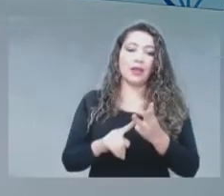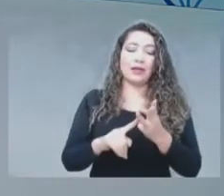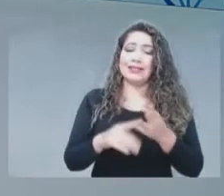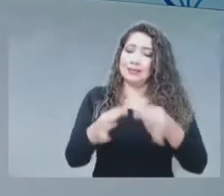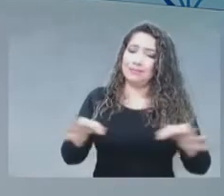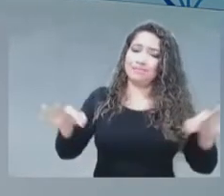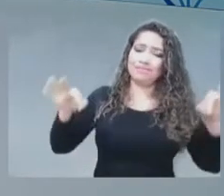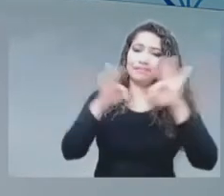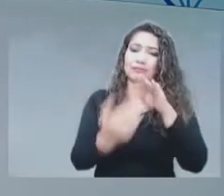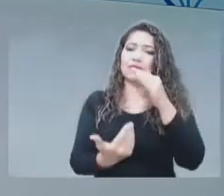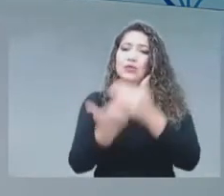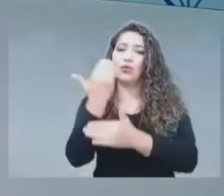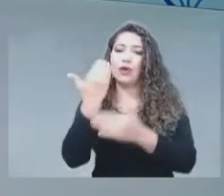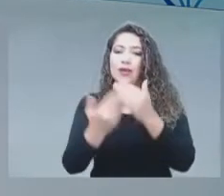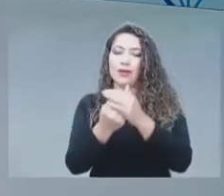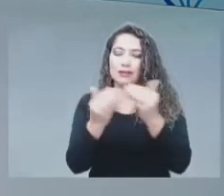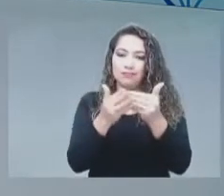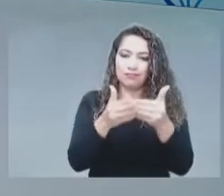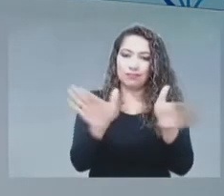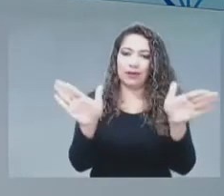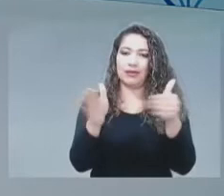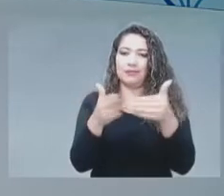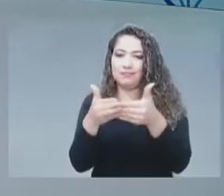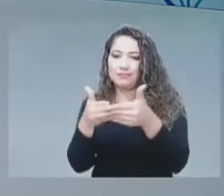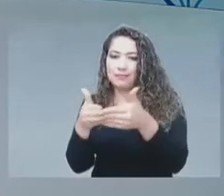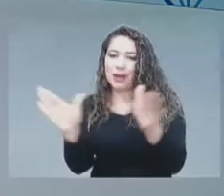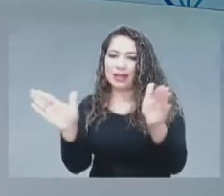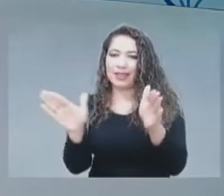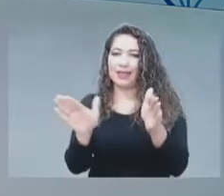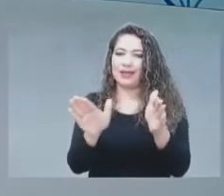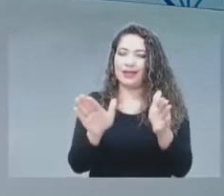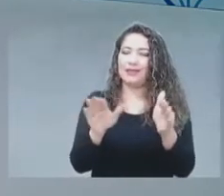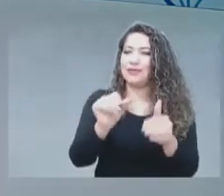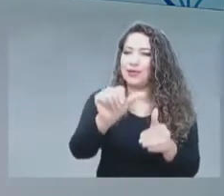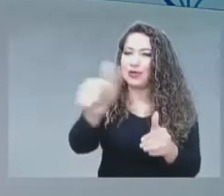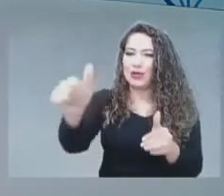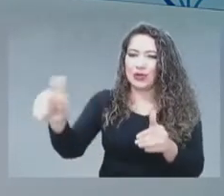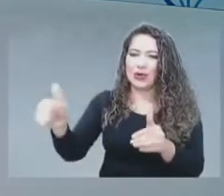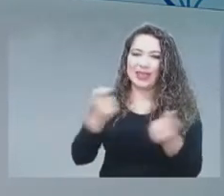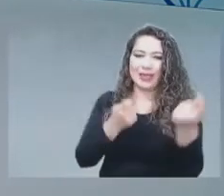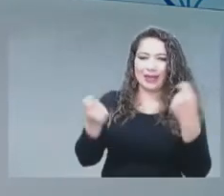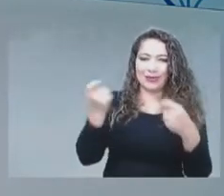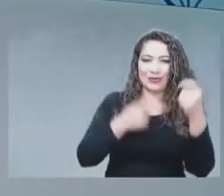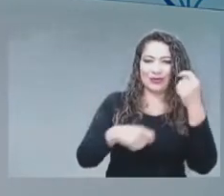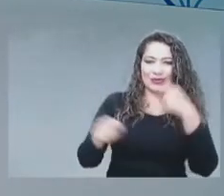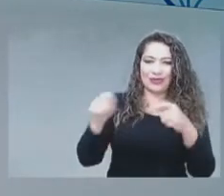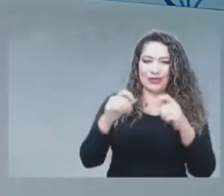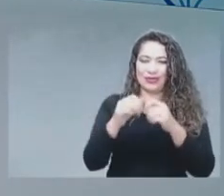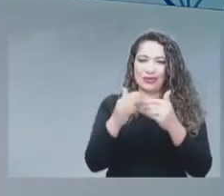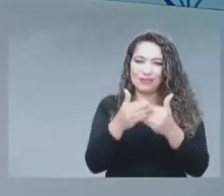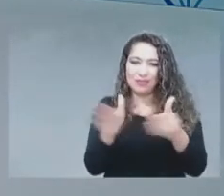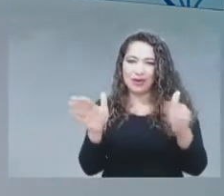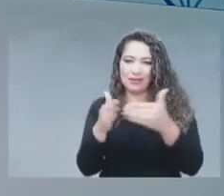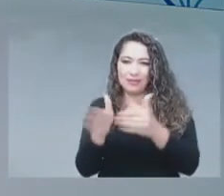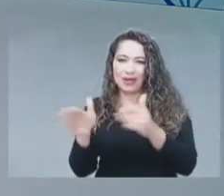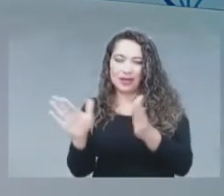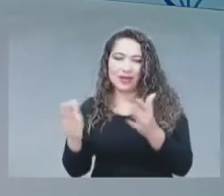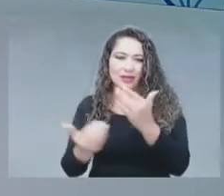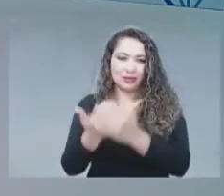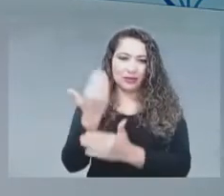o bandas para nuevos actores en este negocio. Ahora bien, ¿qué hemos hecho?